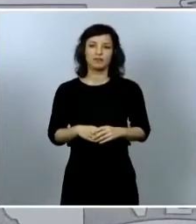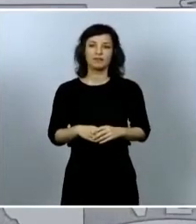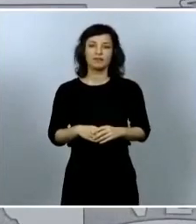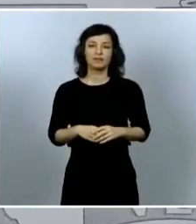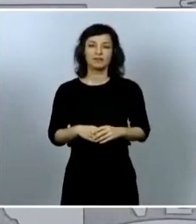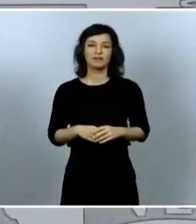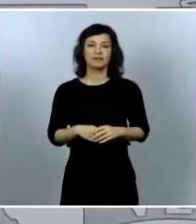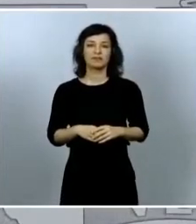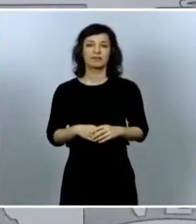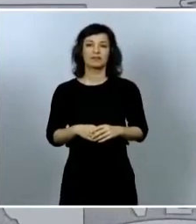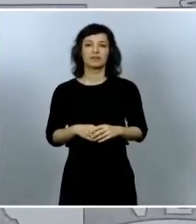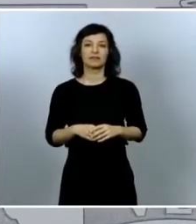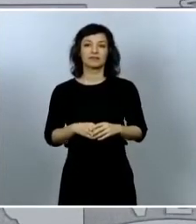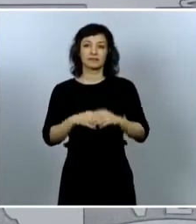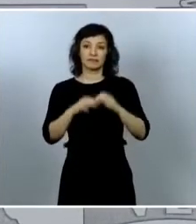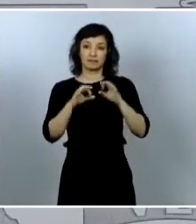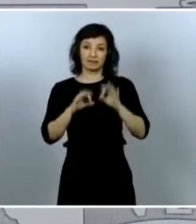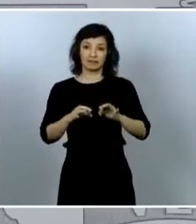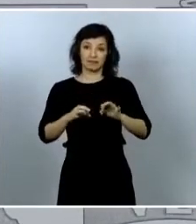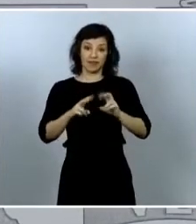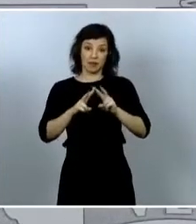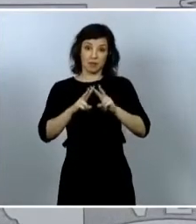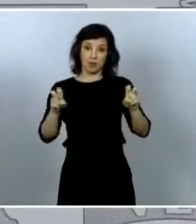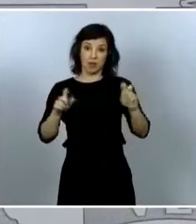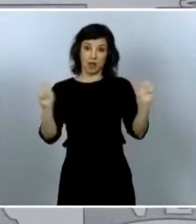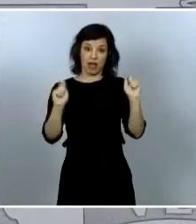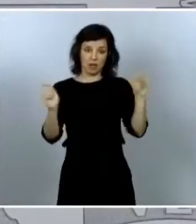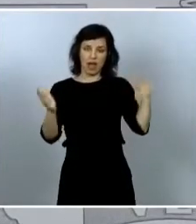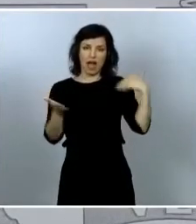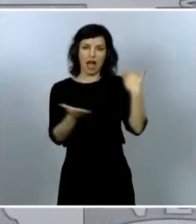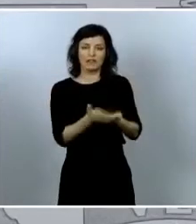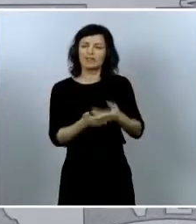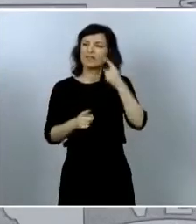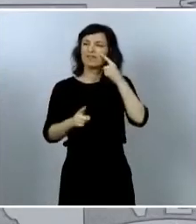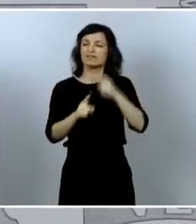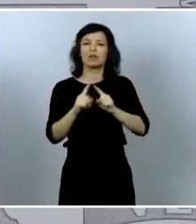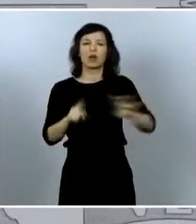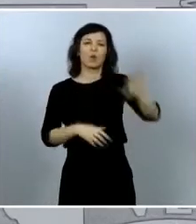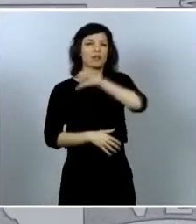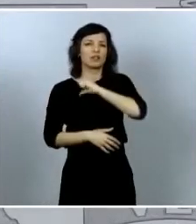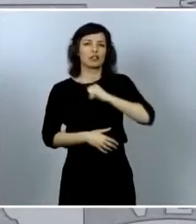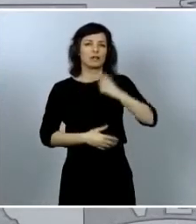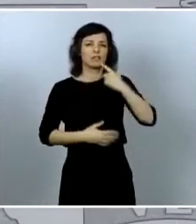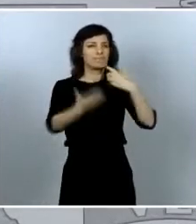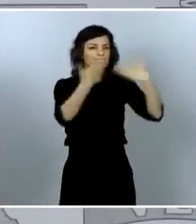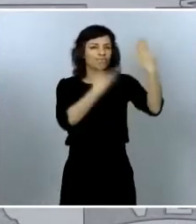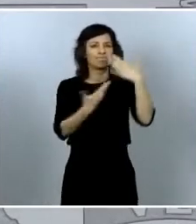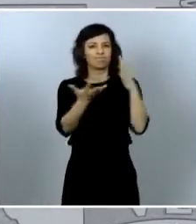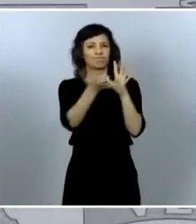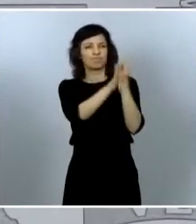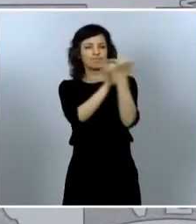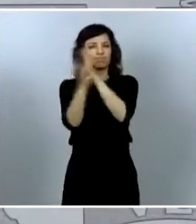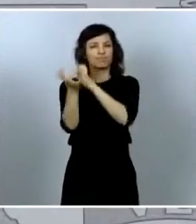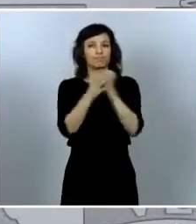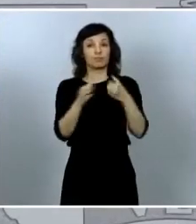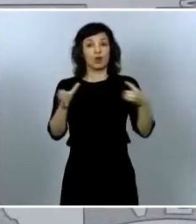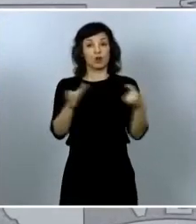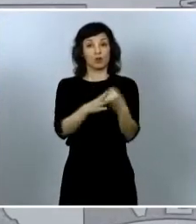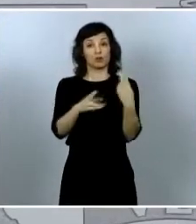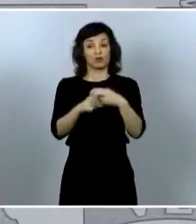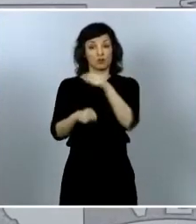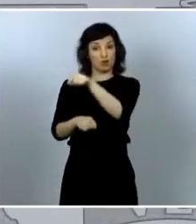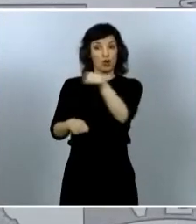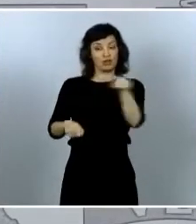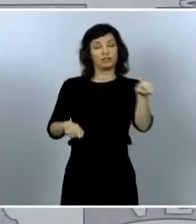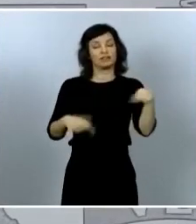dedicado precisamente a dialogar y a consensuar con las comunidades autónomas también con los partidos políticos que van a tener que convalidar este real decreto en